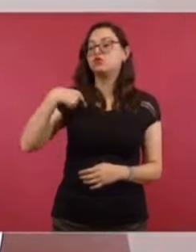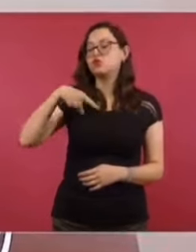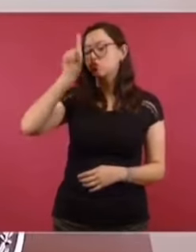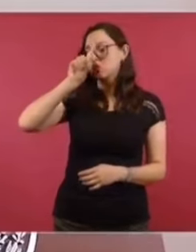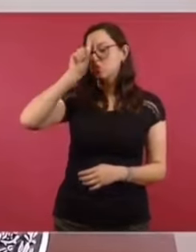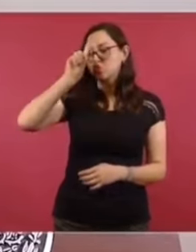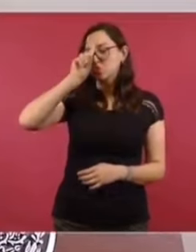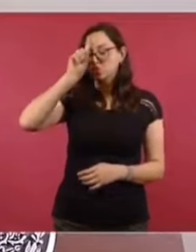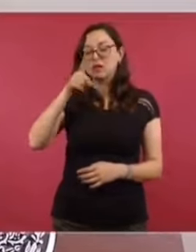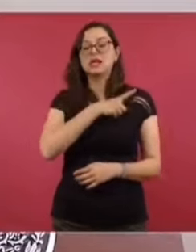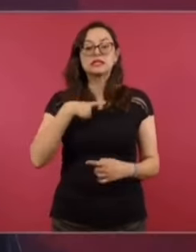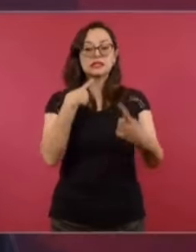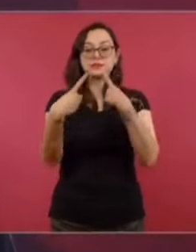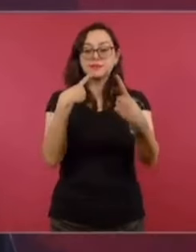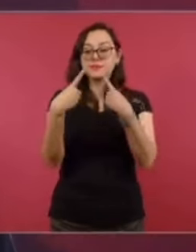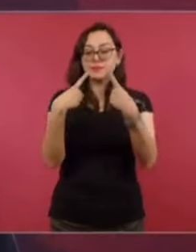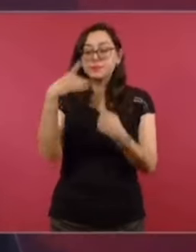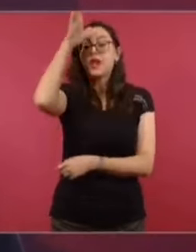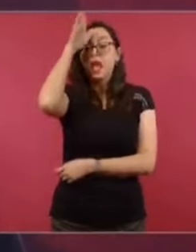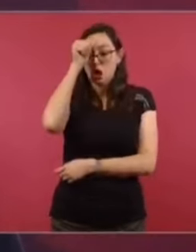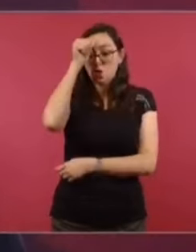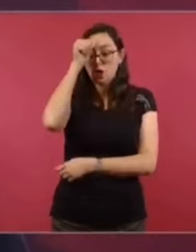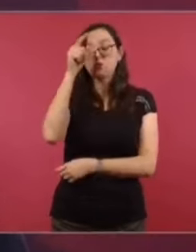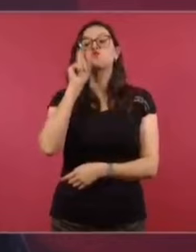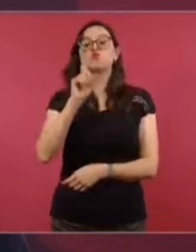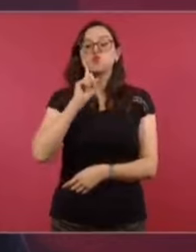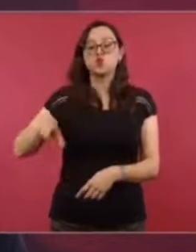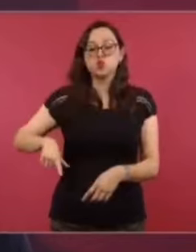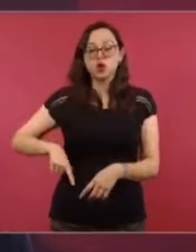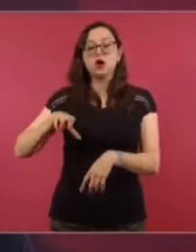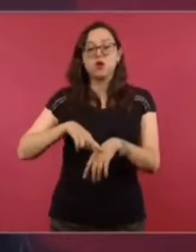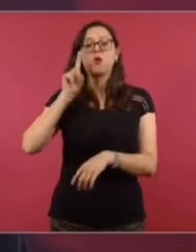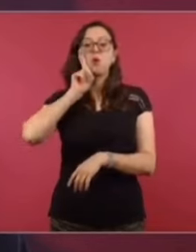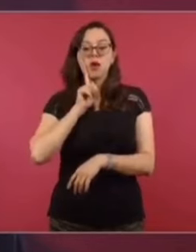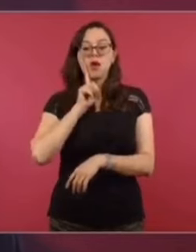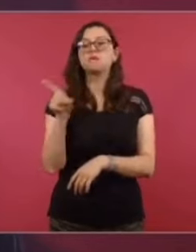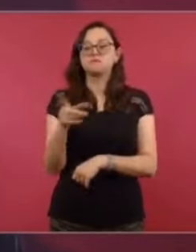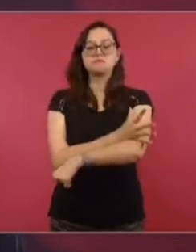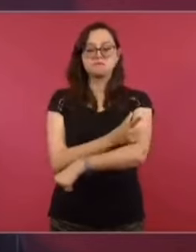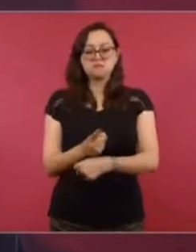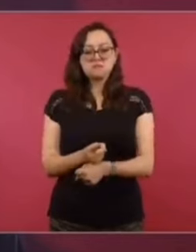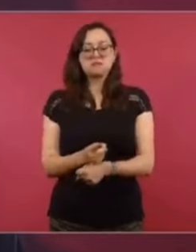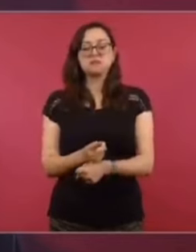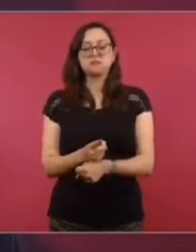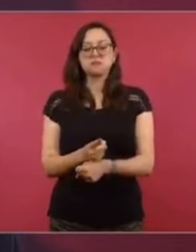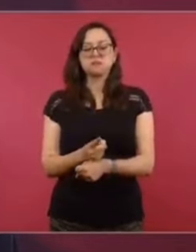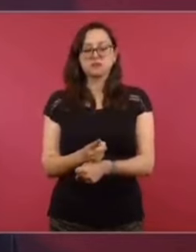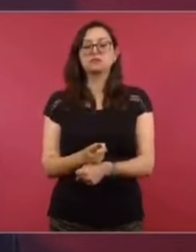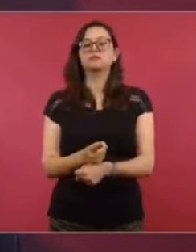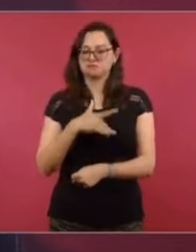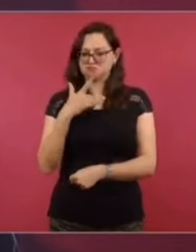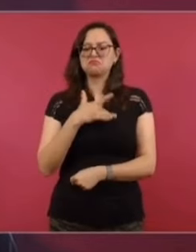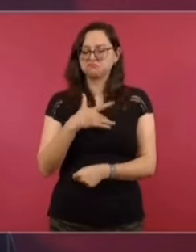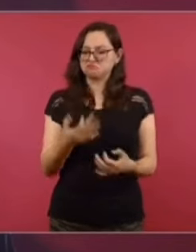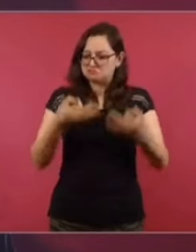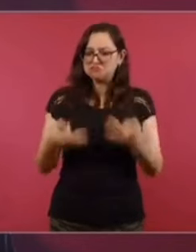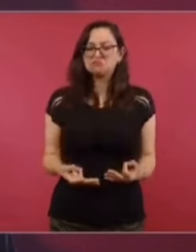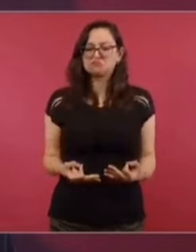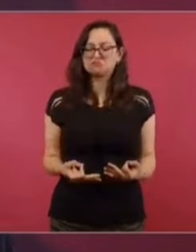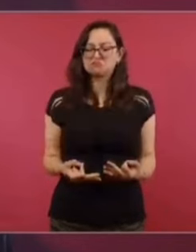lleguen a acuerdo con Laida, que es una gobernadora honesta, de buenos sentimientos,